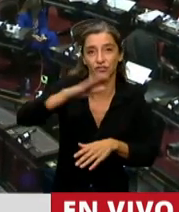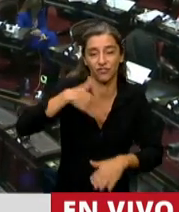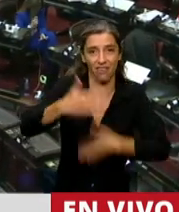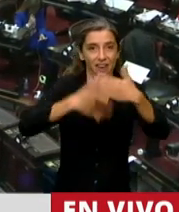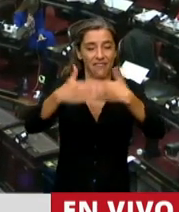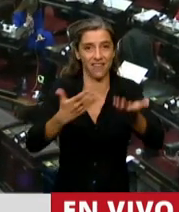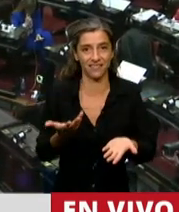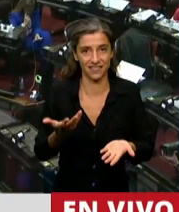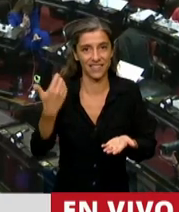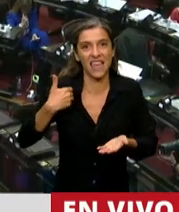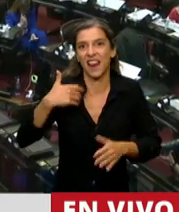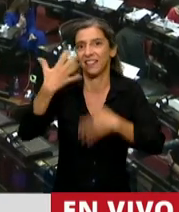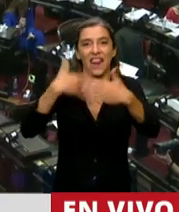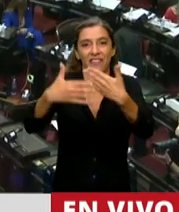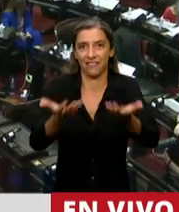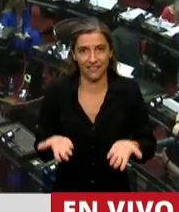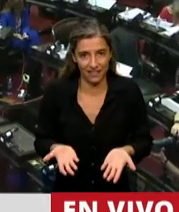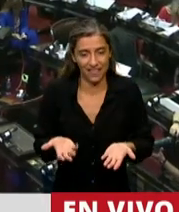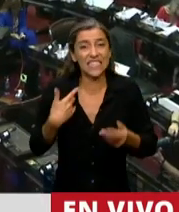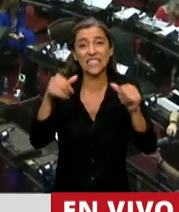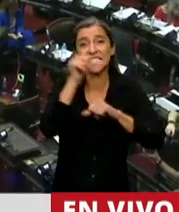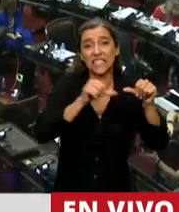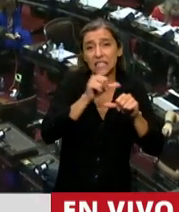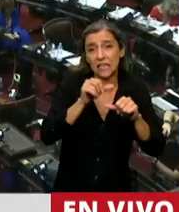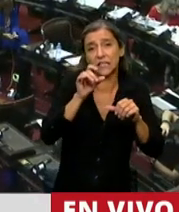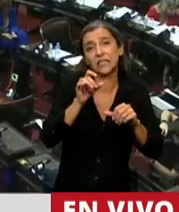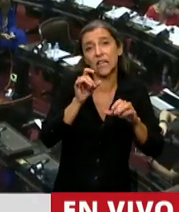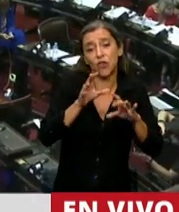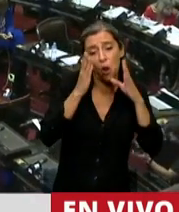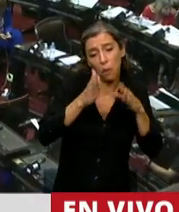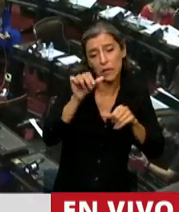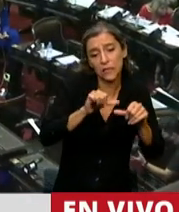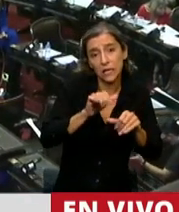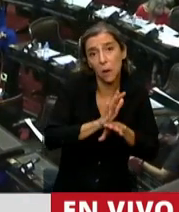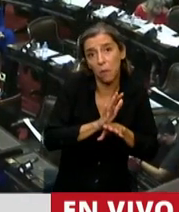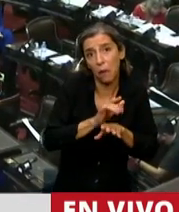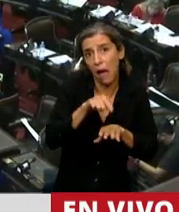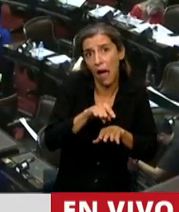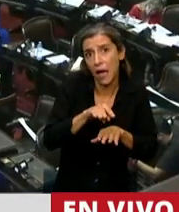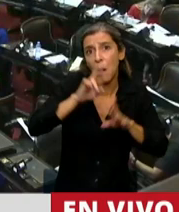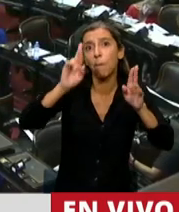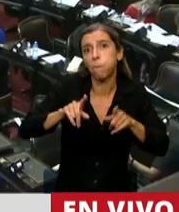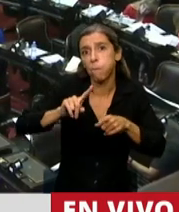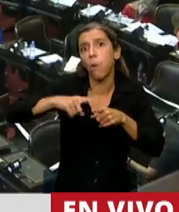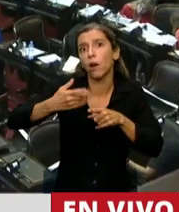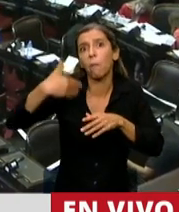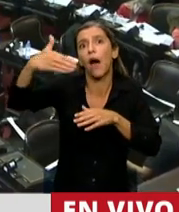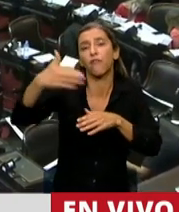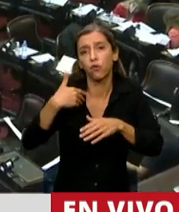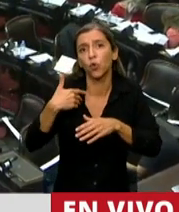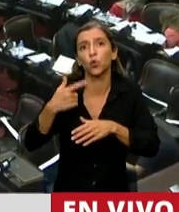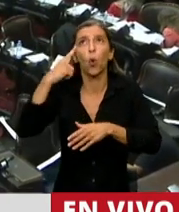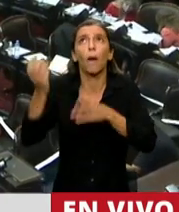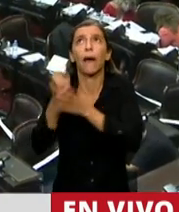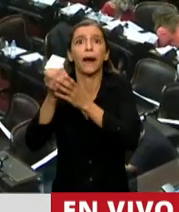ciencia que sirve solamente para sí misma, no es una política de ciencia y tecnología, mucho menos de